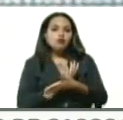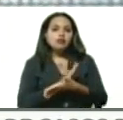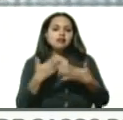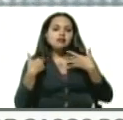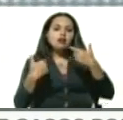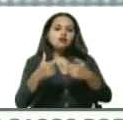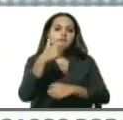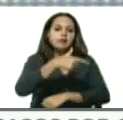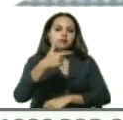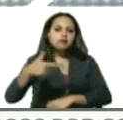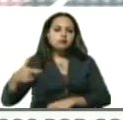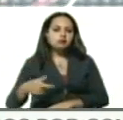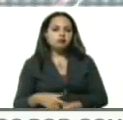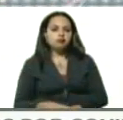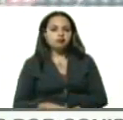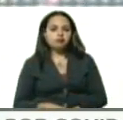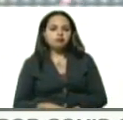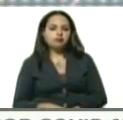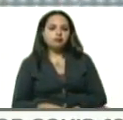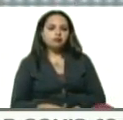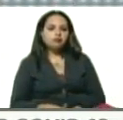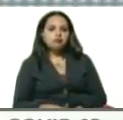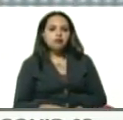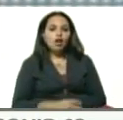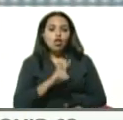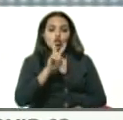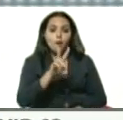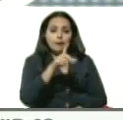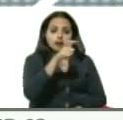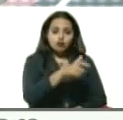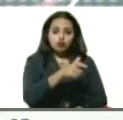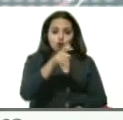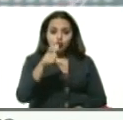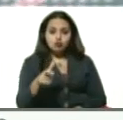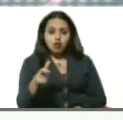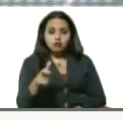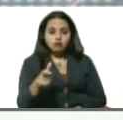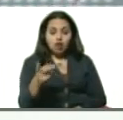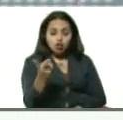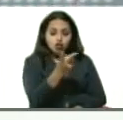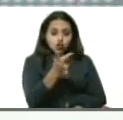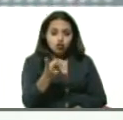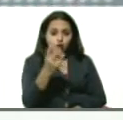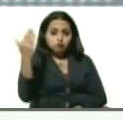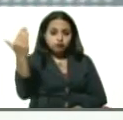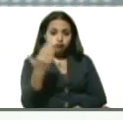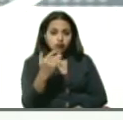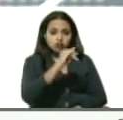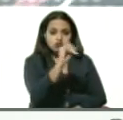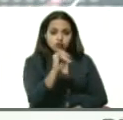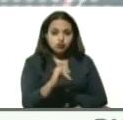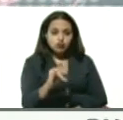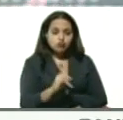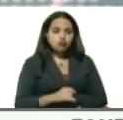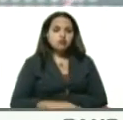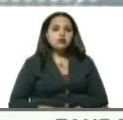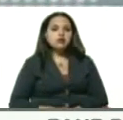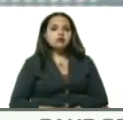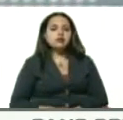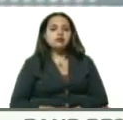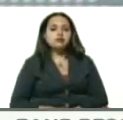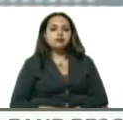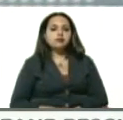personas. Se trata de dos pacientes, ambos provenientes del estado Zulia, del municipio San